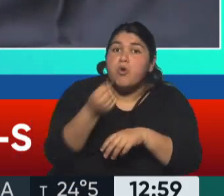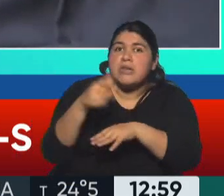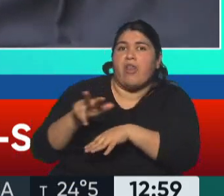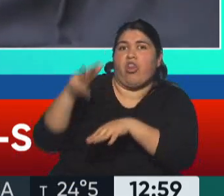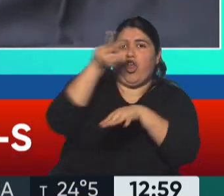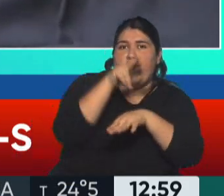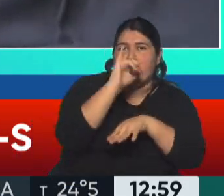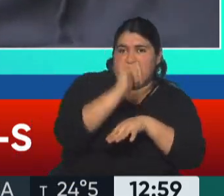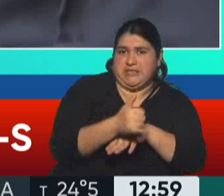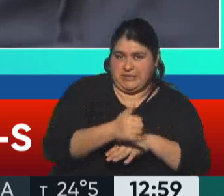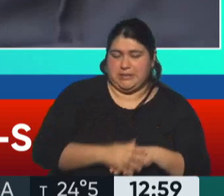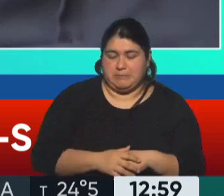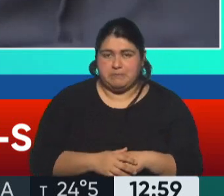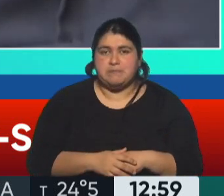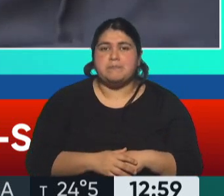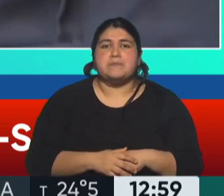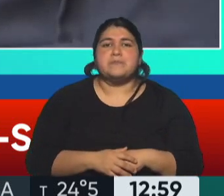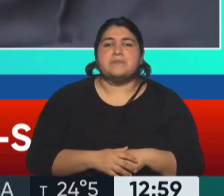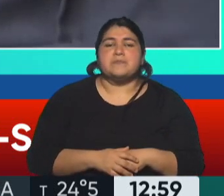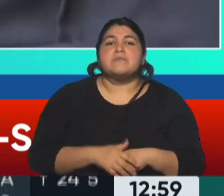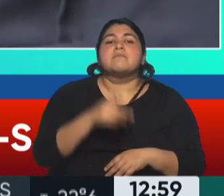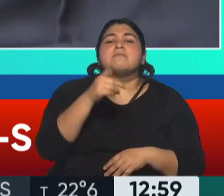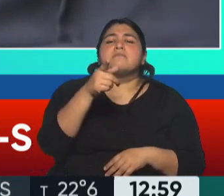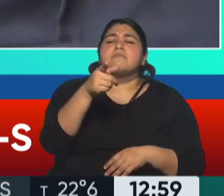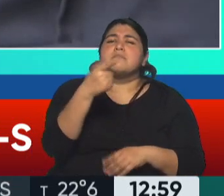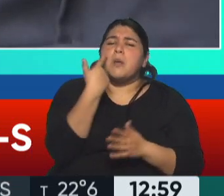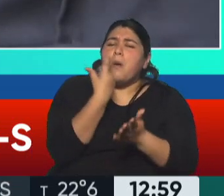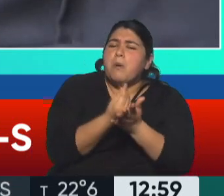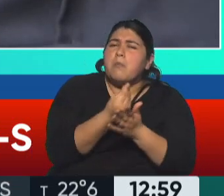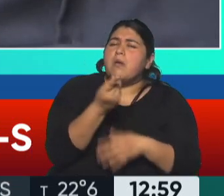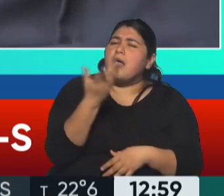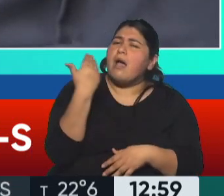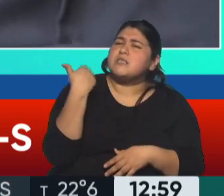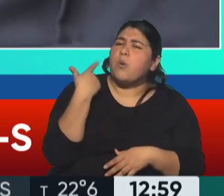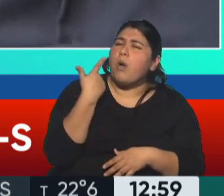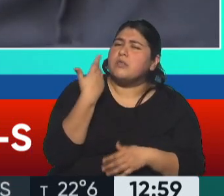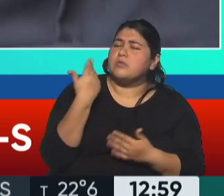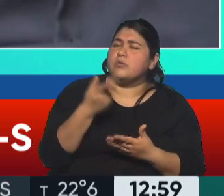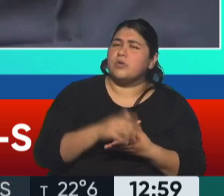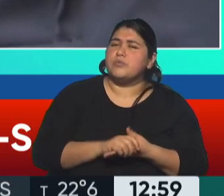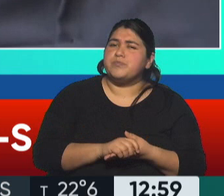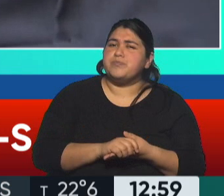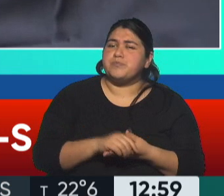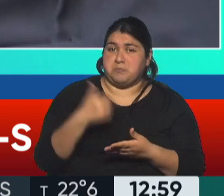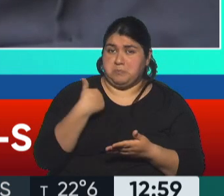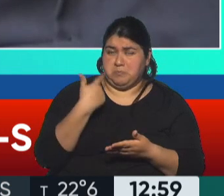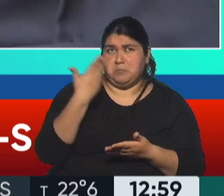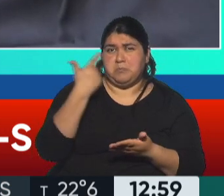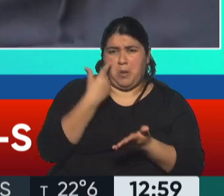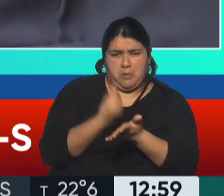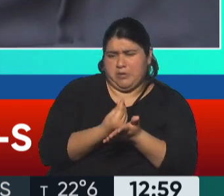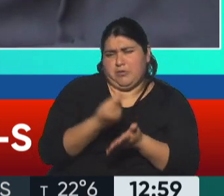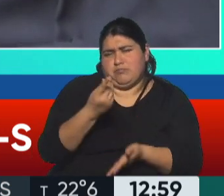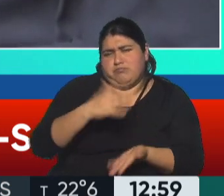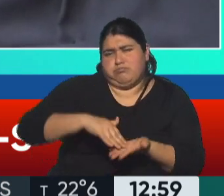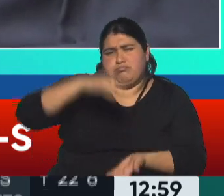supuesto. Alfred, ¿hace cuánto tiempo vivís en Estados Unidos? ¿Yo? Sí. Toda mi vida.